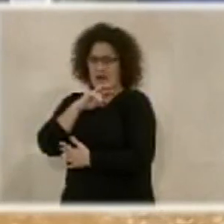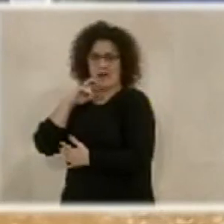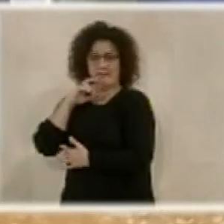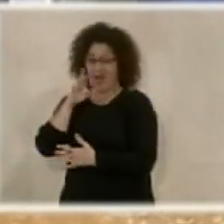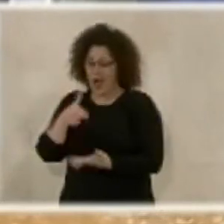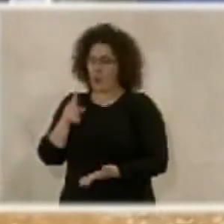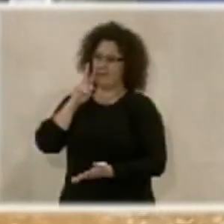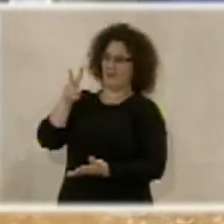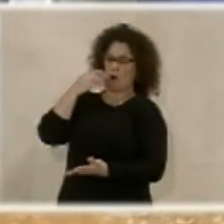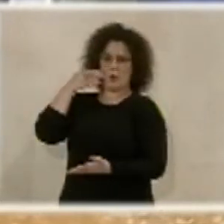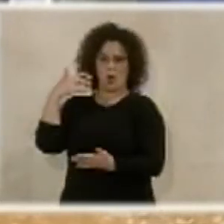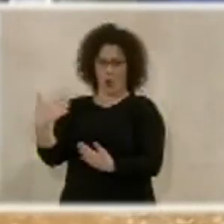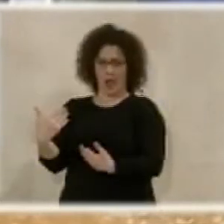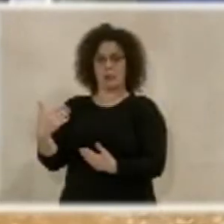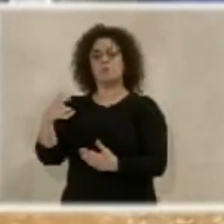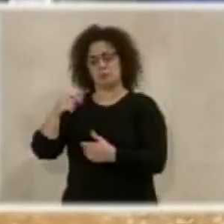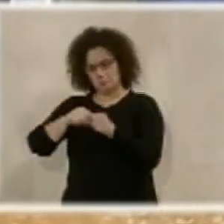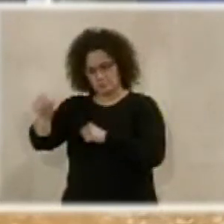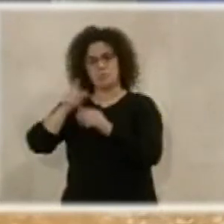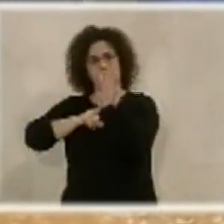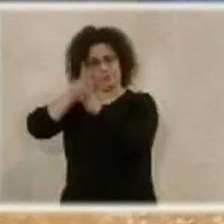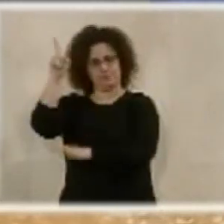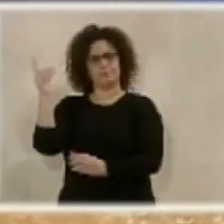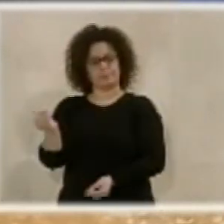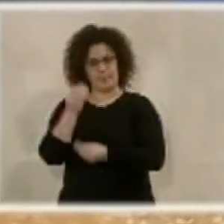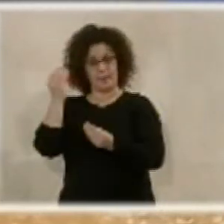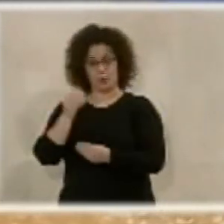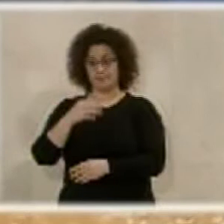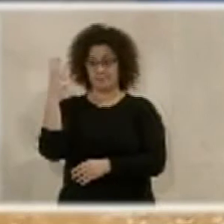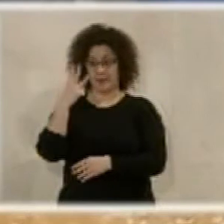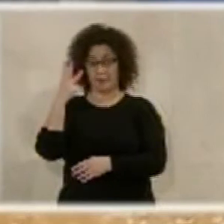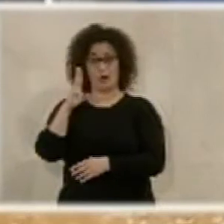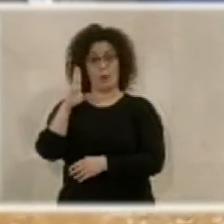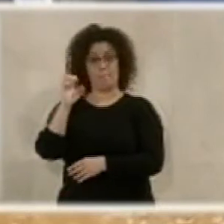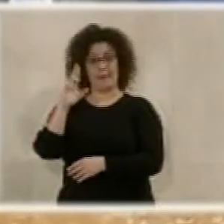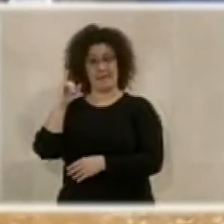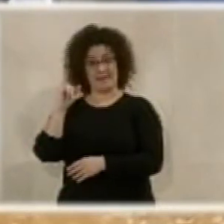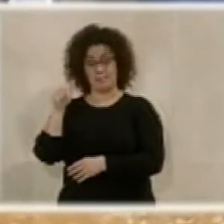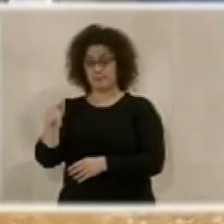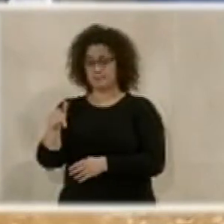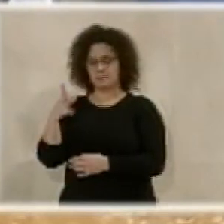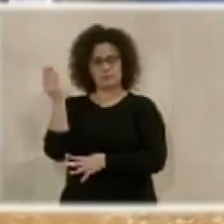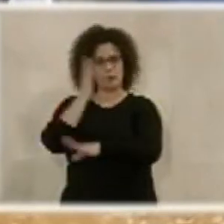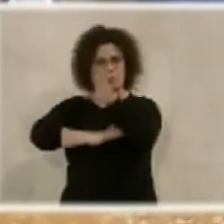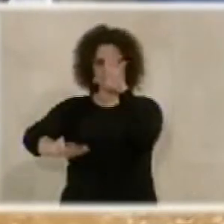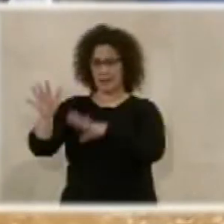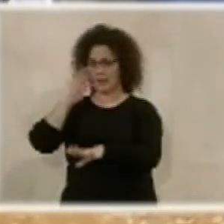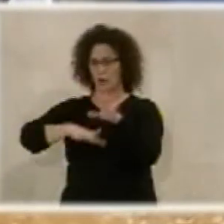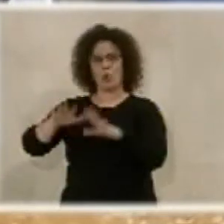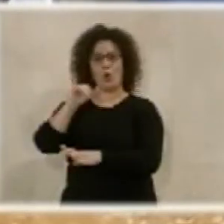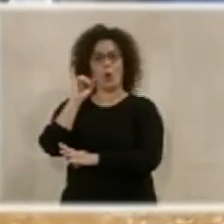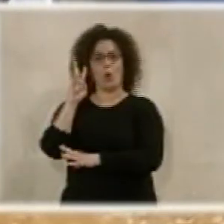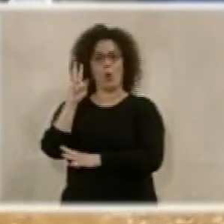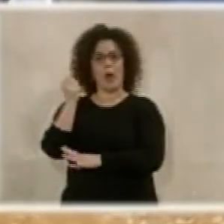podamos sentir orgullosos. En eso también hemos avanzado. Y, en tercer lugar, hemos avanzado en otro peri que tiene mucha complejidad, como es el peri de la